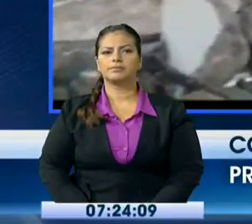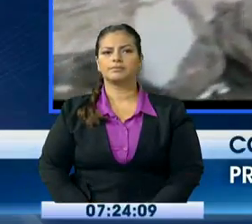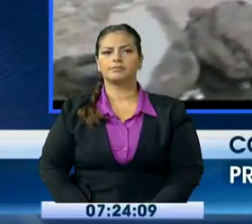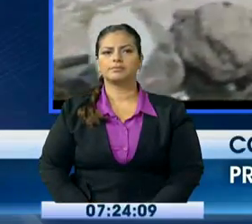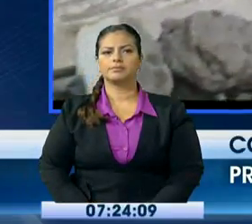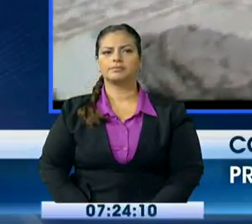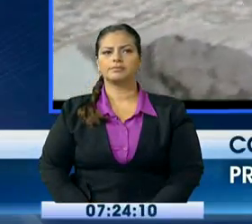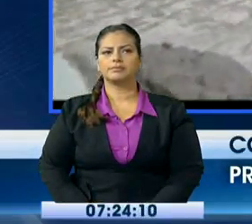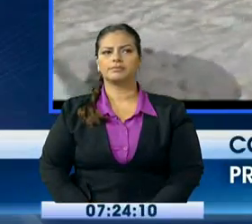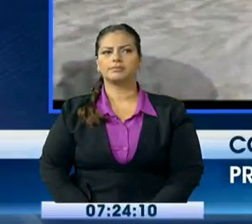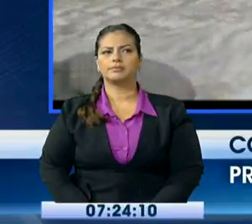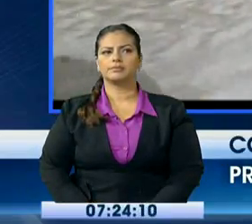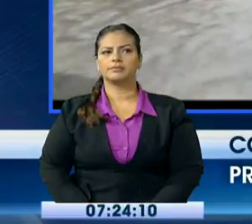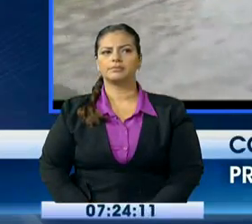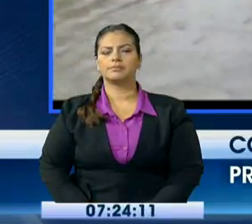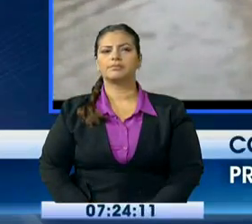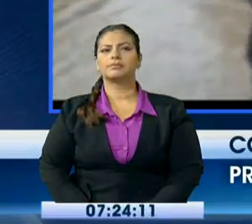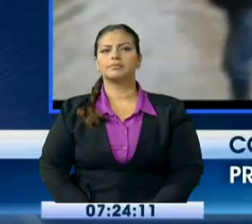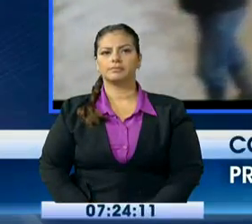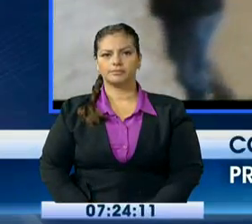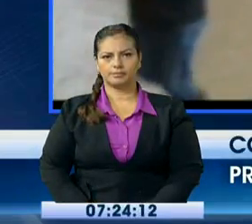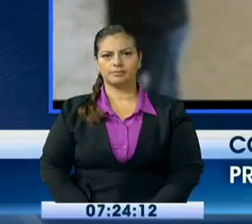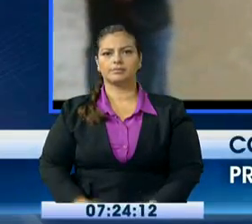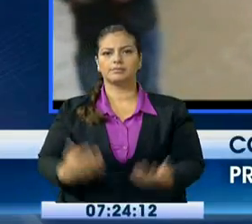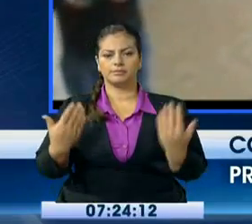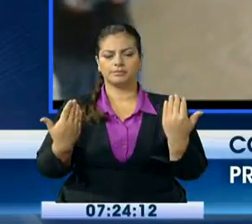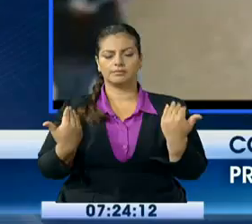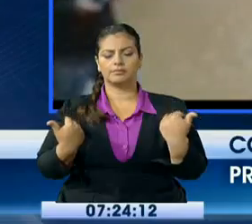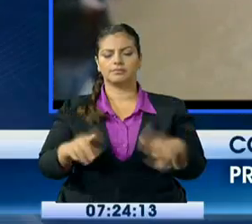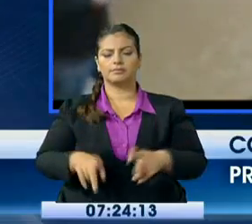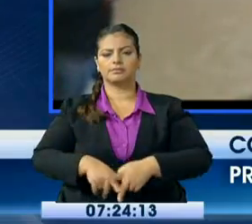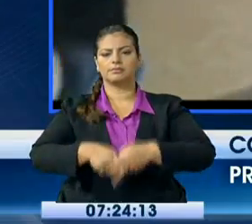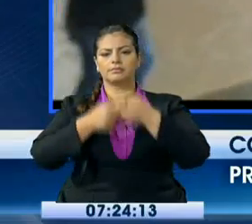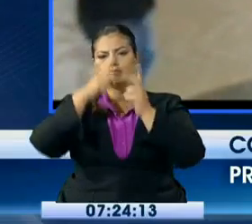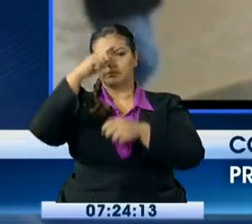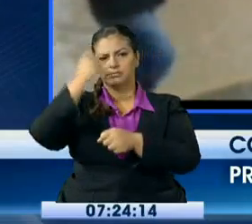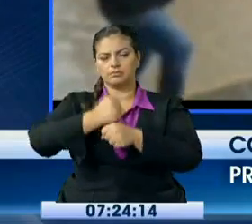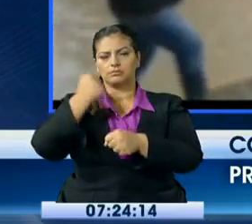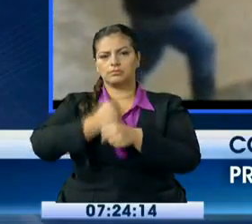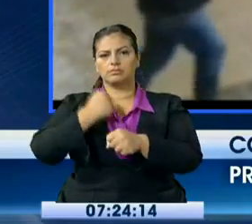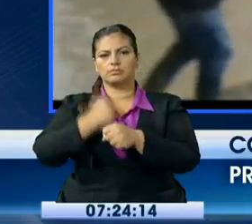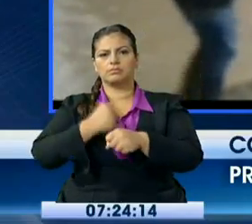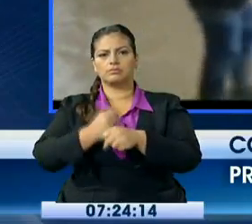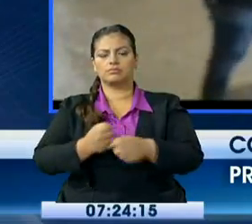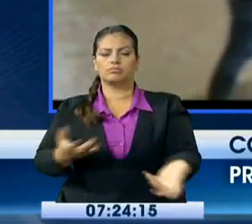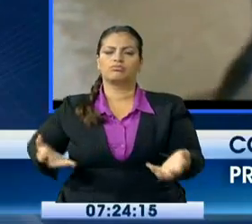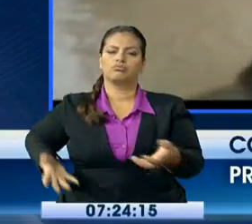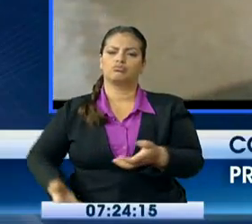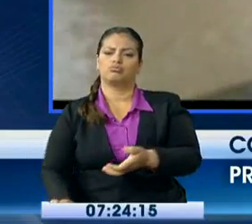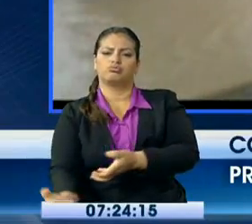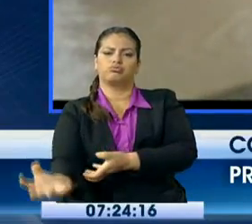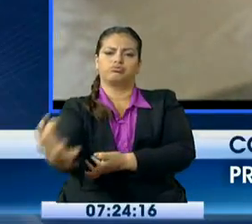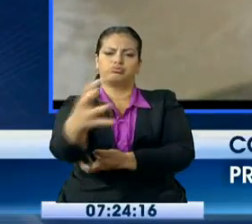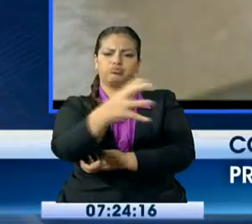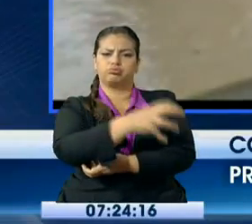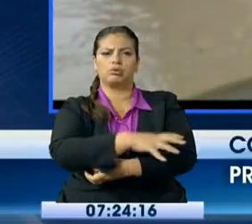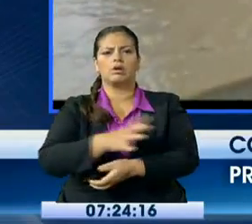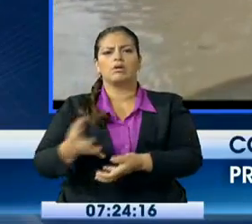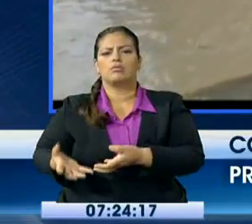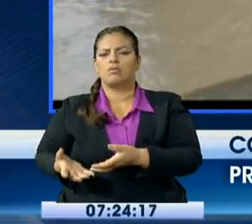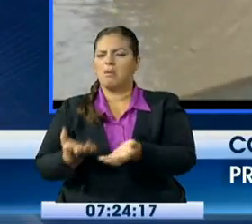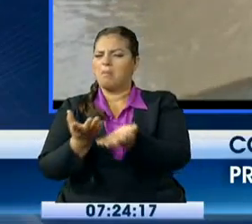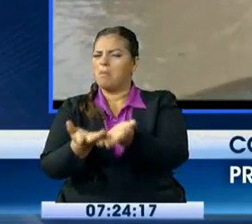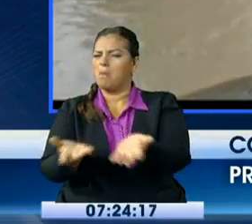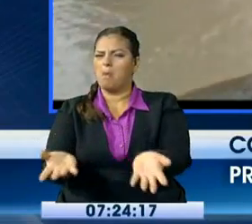hasta Ayuriquín sin ningún problema. ¿Están trabajando ya en este momento entonces en remoción de escombros y todo lo demás? Desde hace dos horas